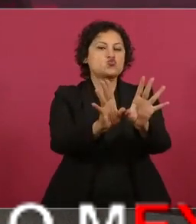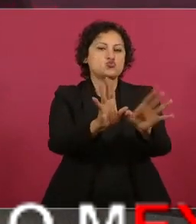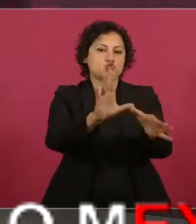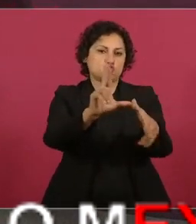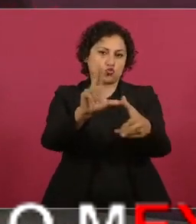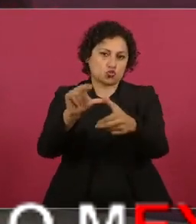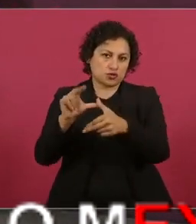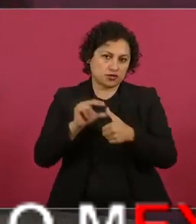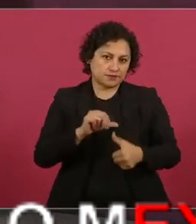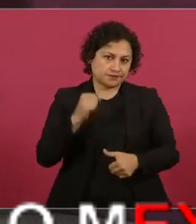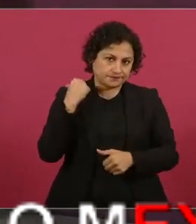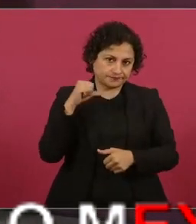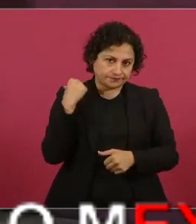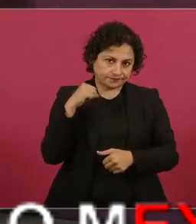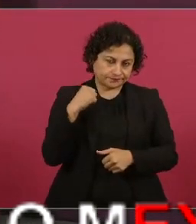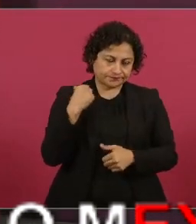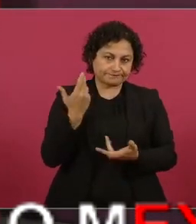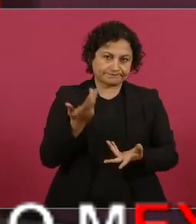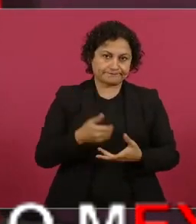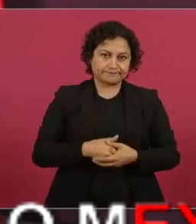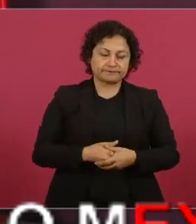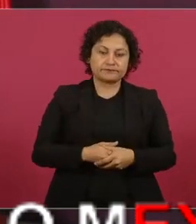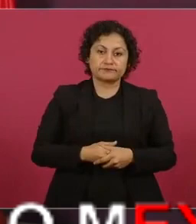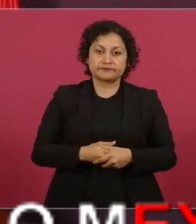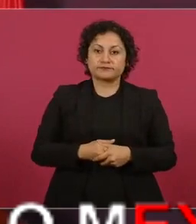Acapulco. Sin embargo,